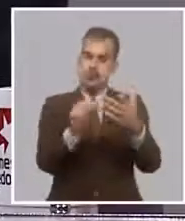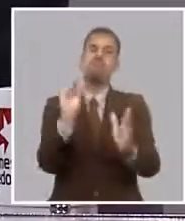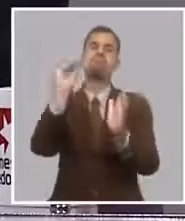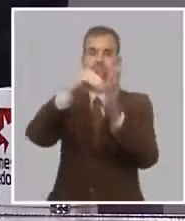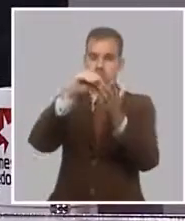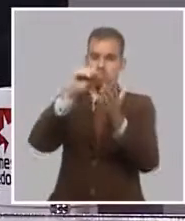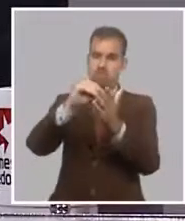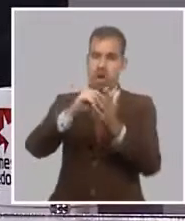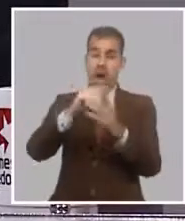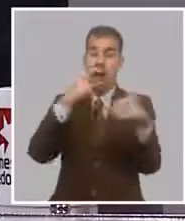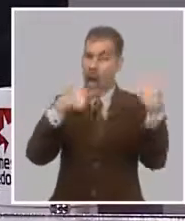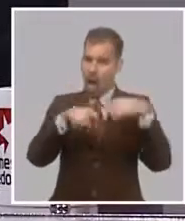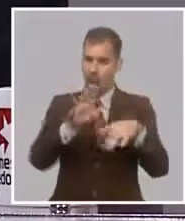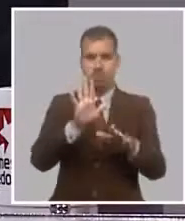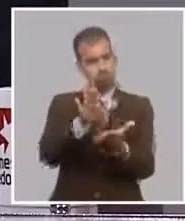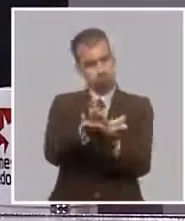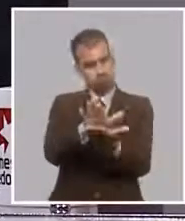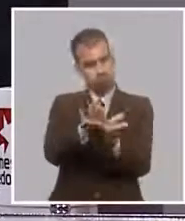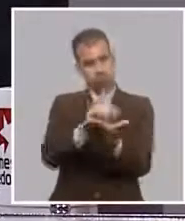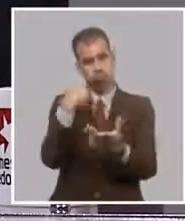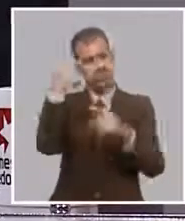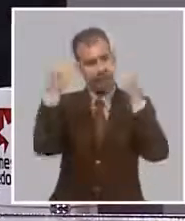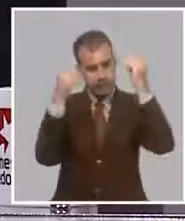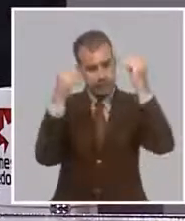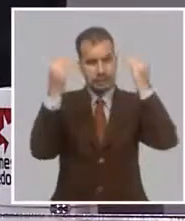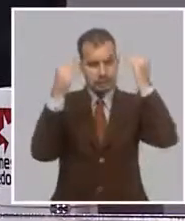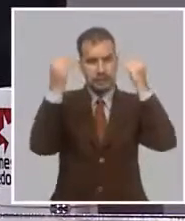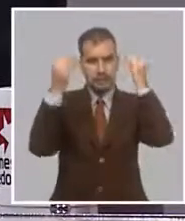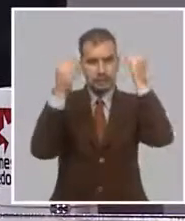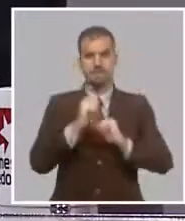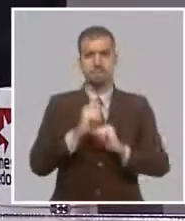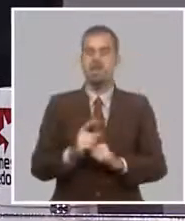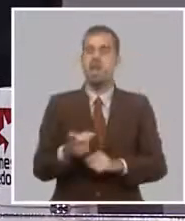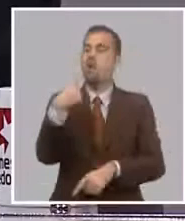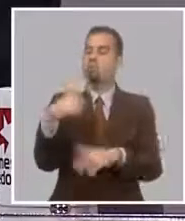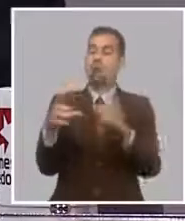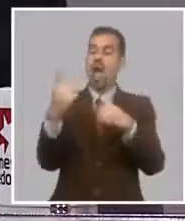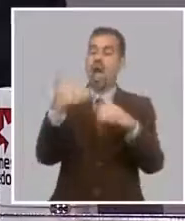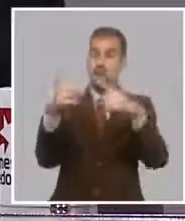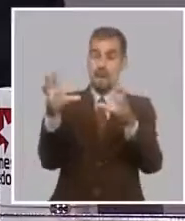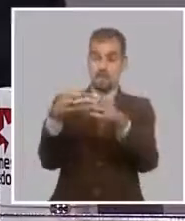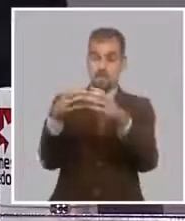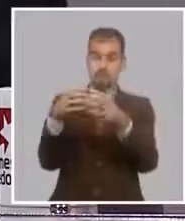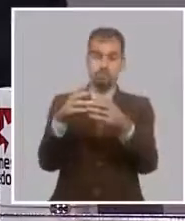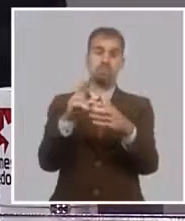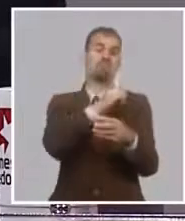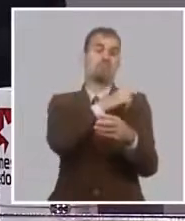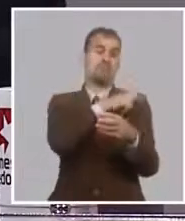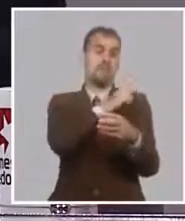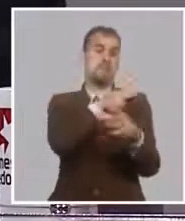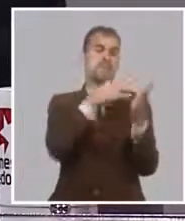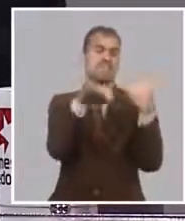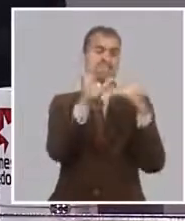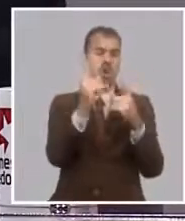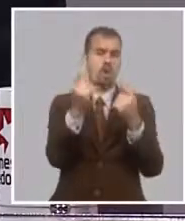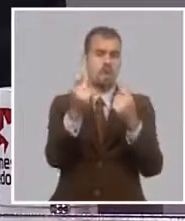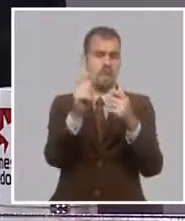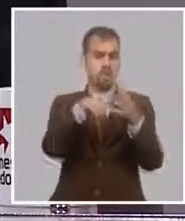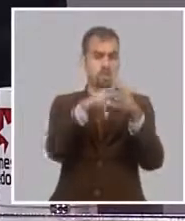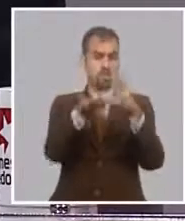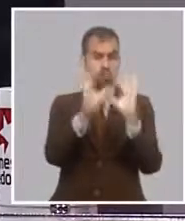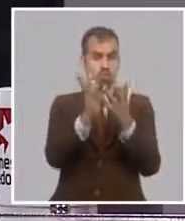en proceso de análisis y que corresponde a un comité coordinador que preside el Ministerio de Economía y Planificación.